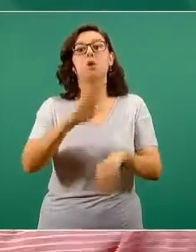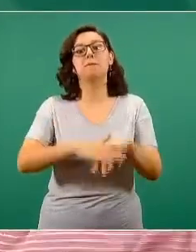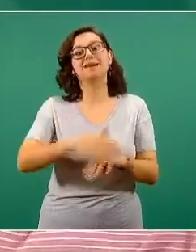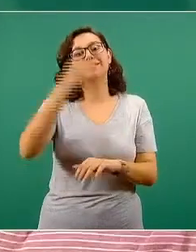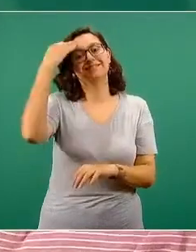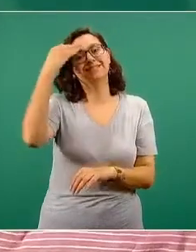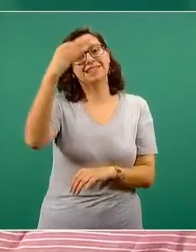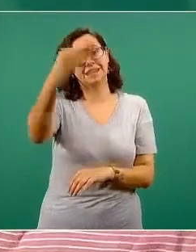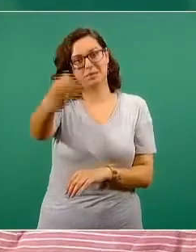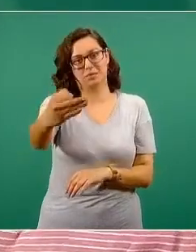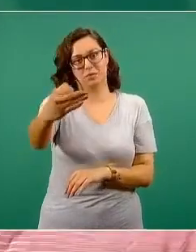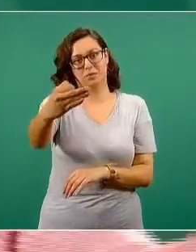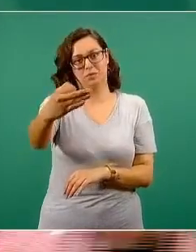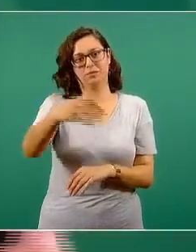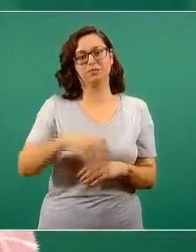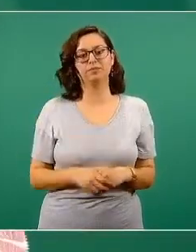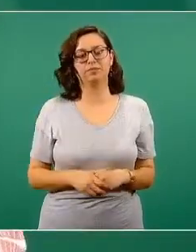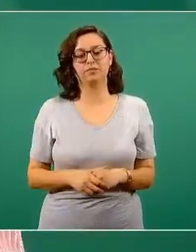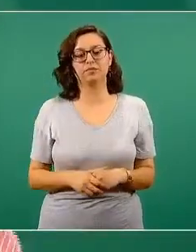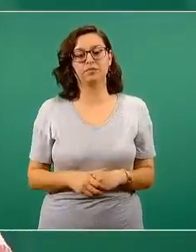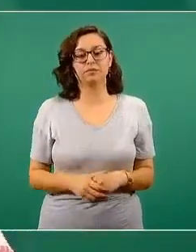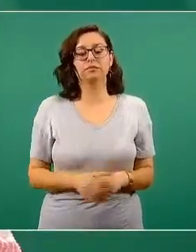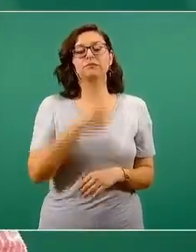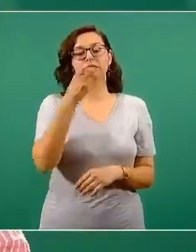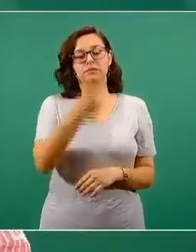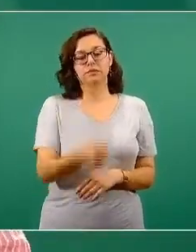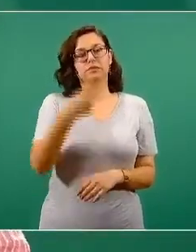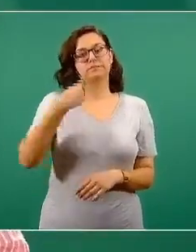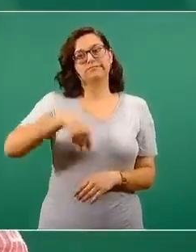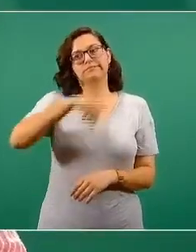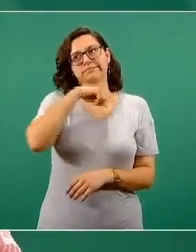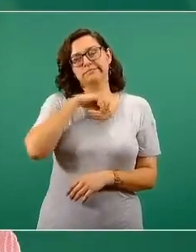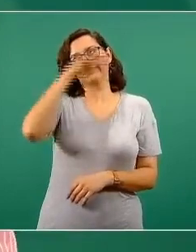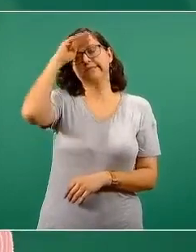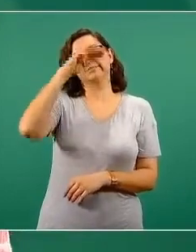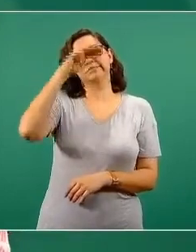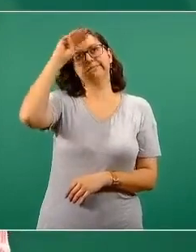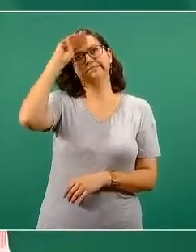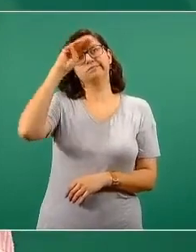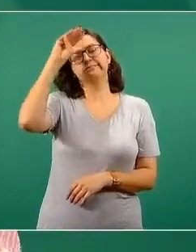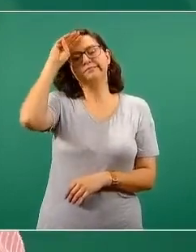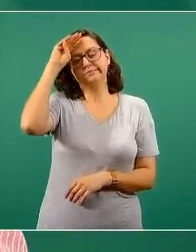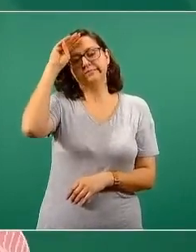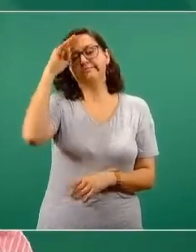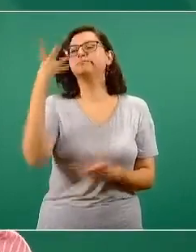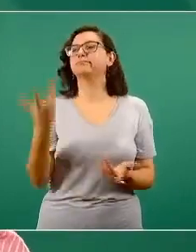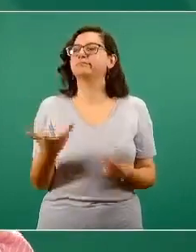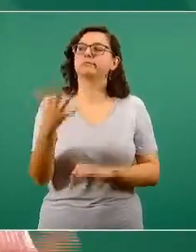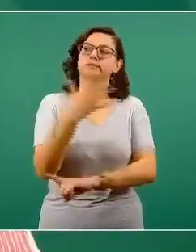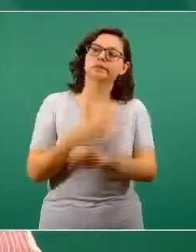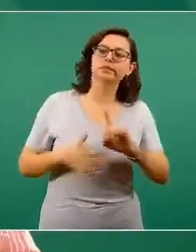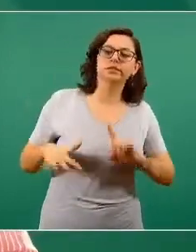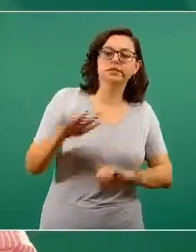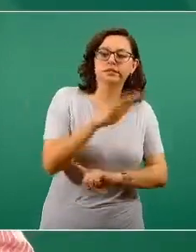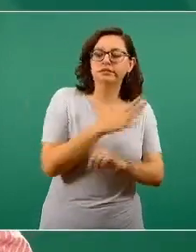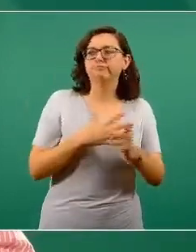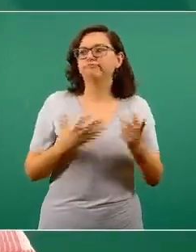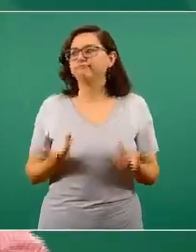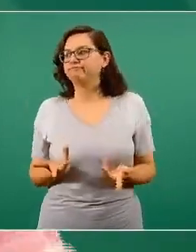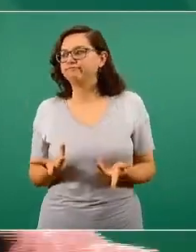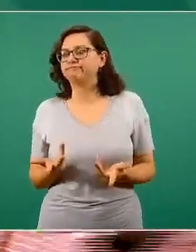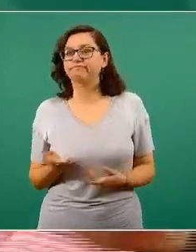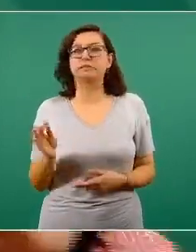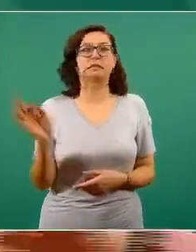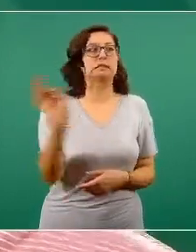duración de la inmunidad entonces esa fue una situación que se consideró ante escenarios donde hubiera desabastecimiento